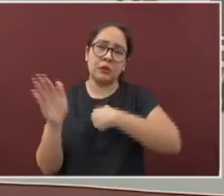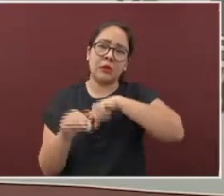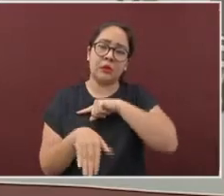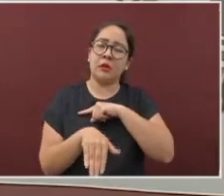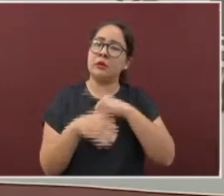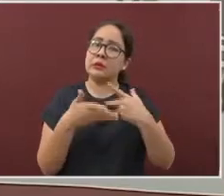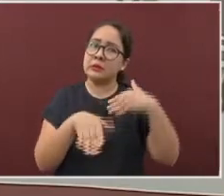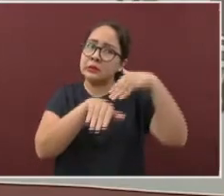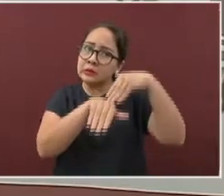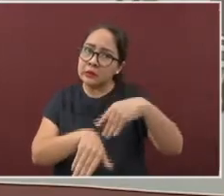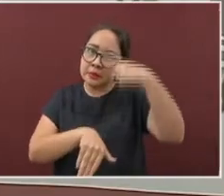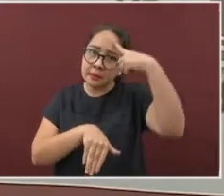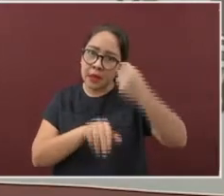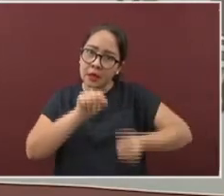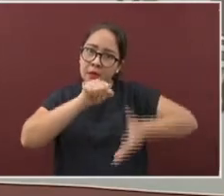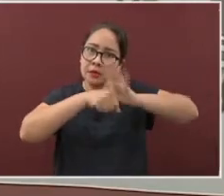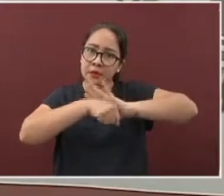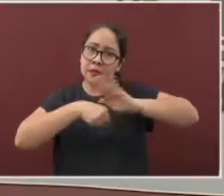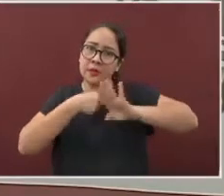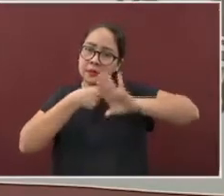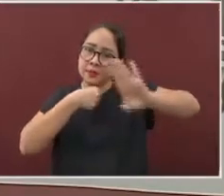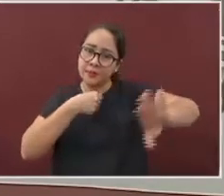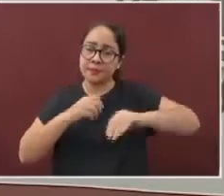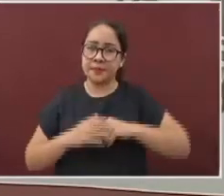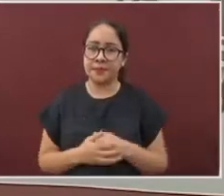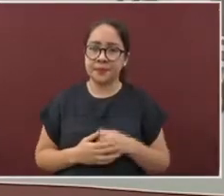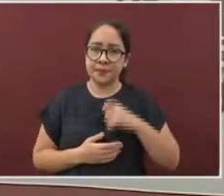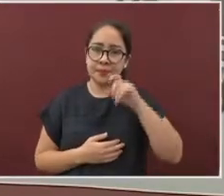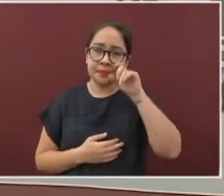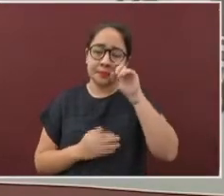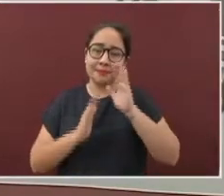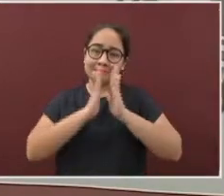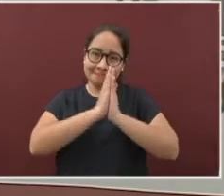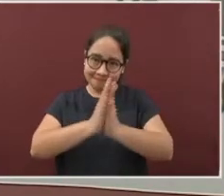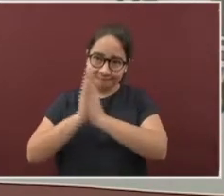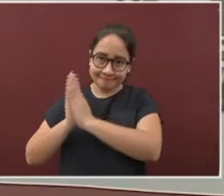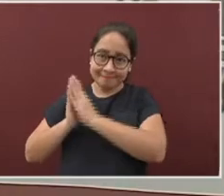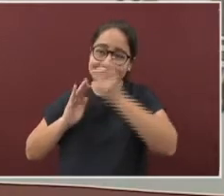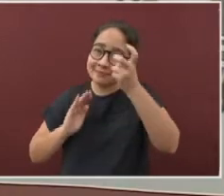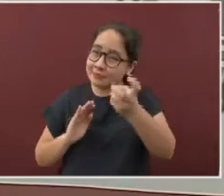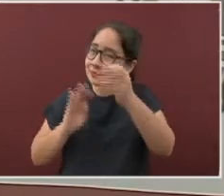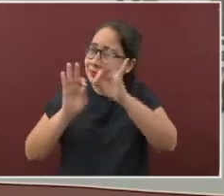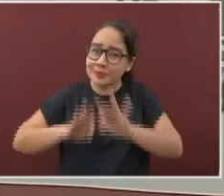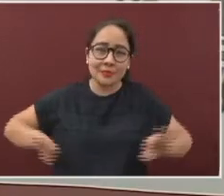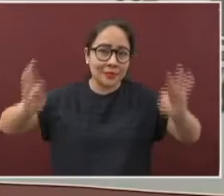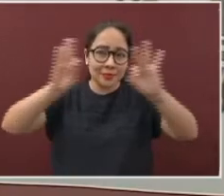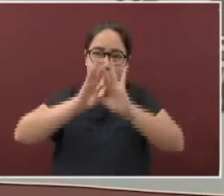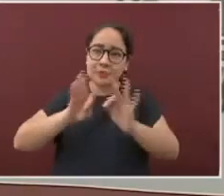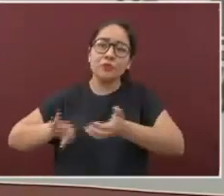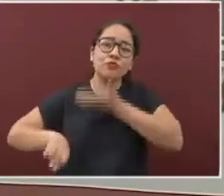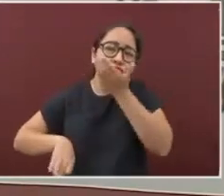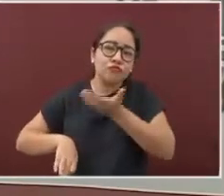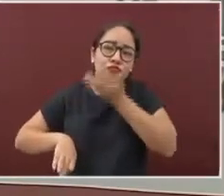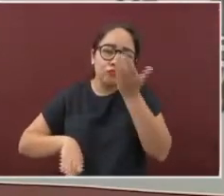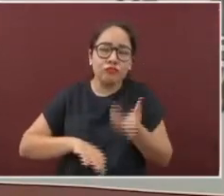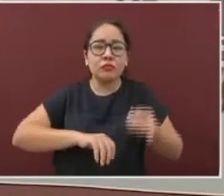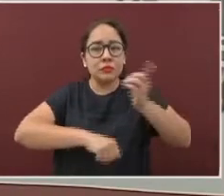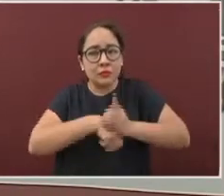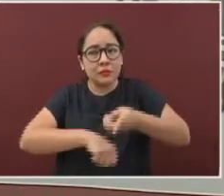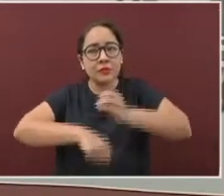prevenir contagiarse de COVID-19. Hagamos de ellas una parte diaria de nuestro quehacer cotidiano,